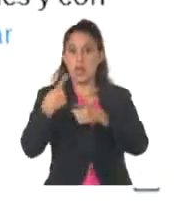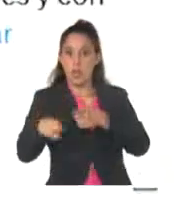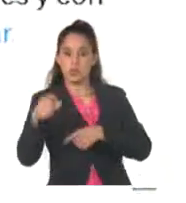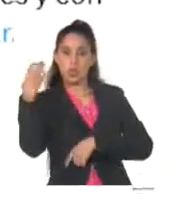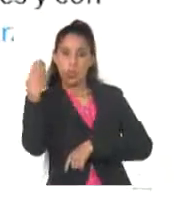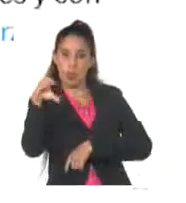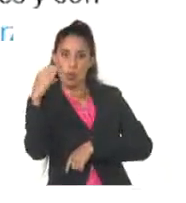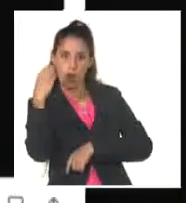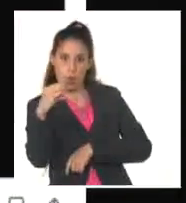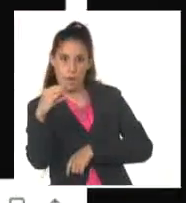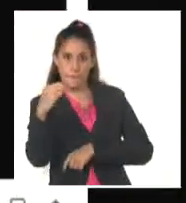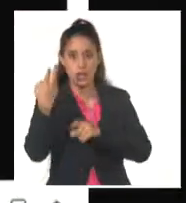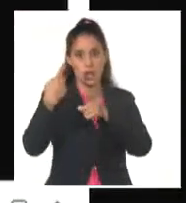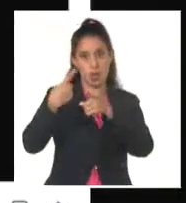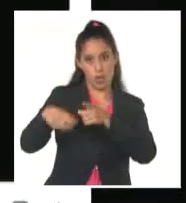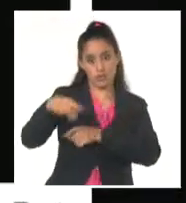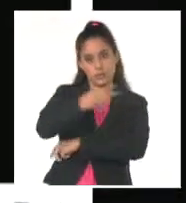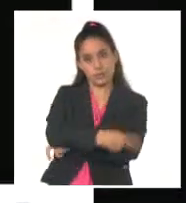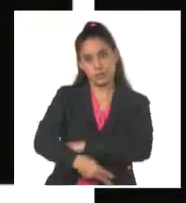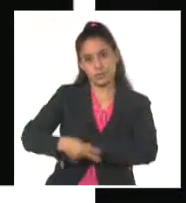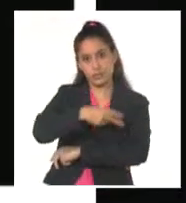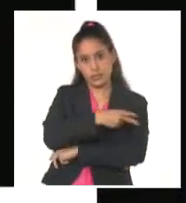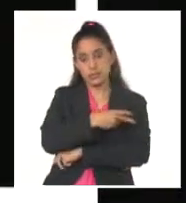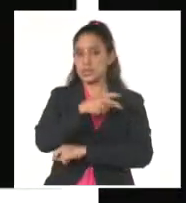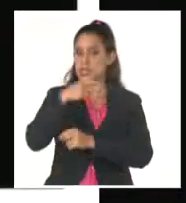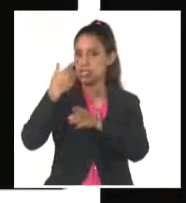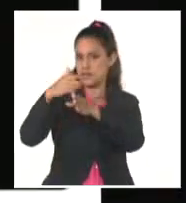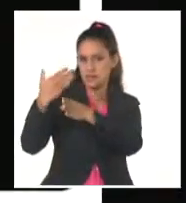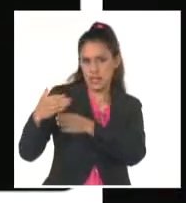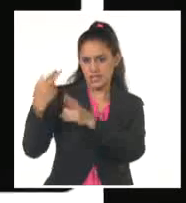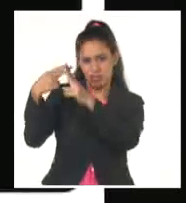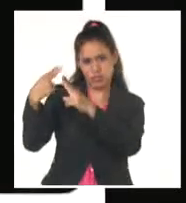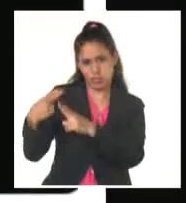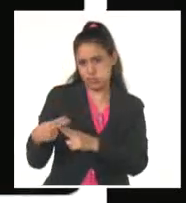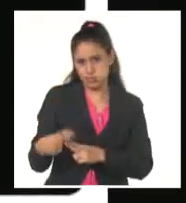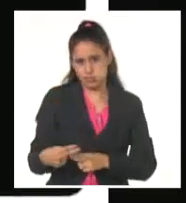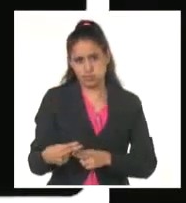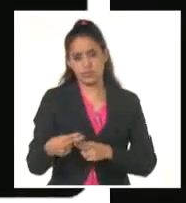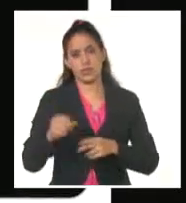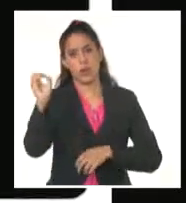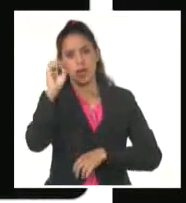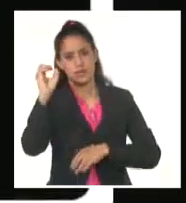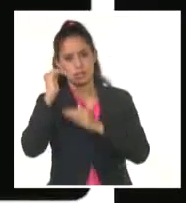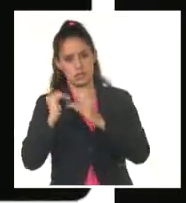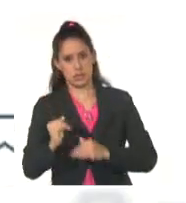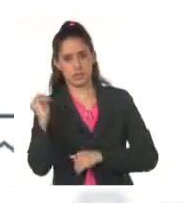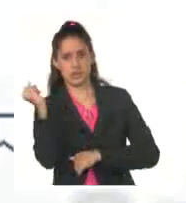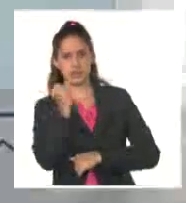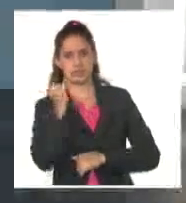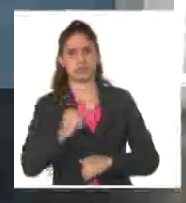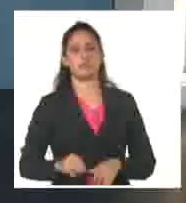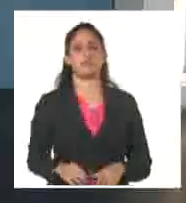Petro y de Honduras, Xiomara Castro, así como numerosas personalidades y organizaciones internacionales.